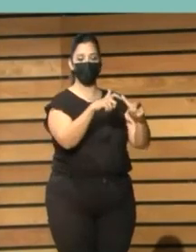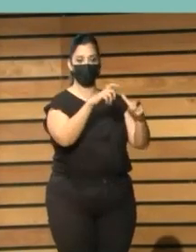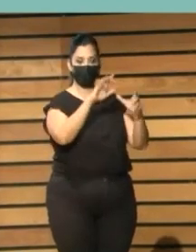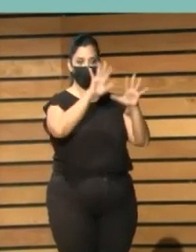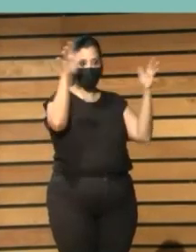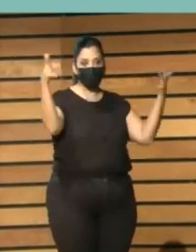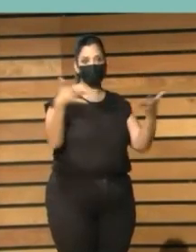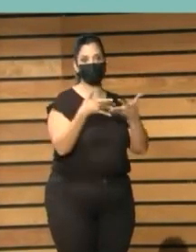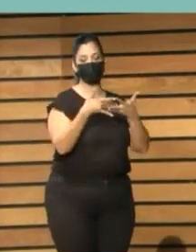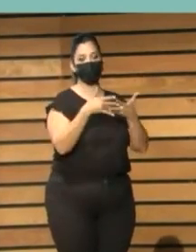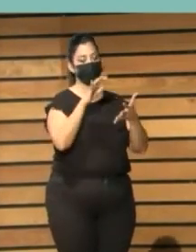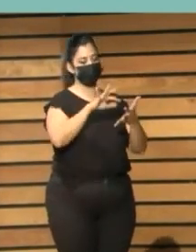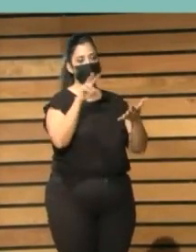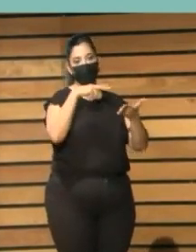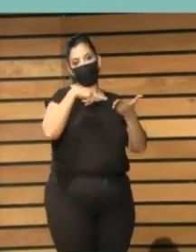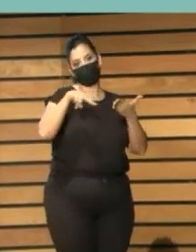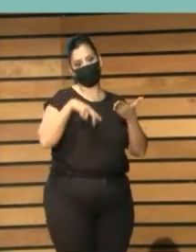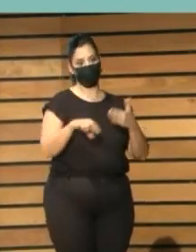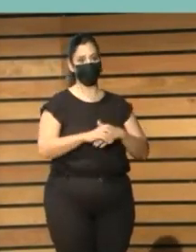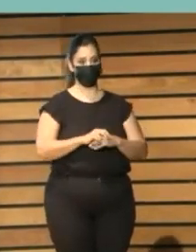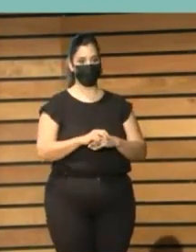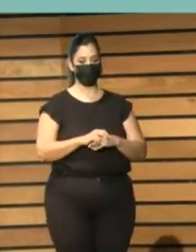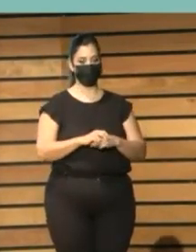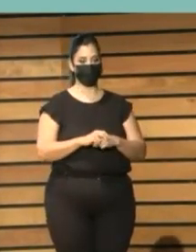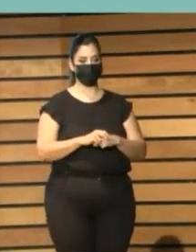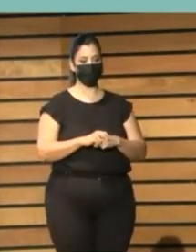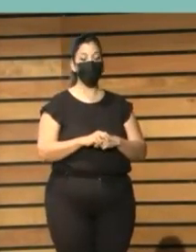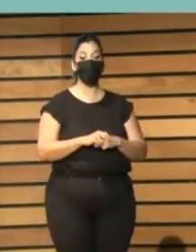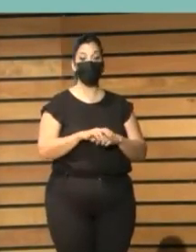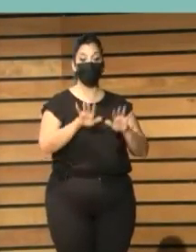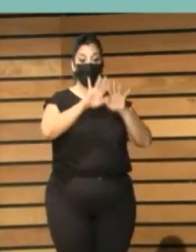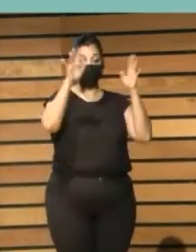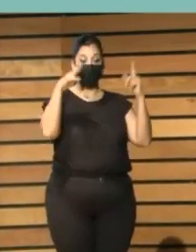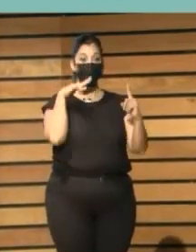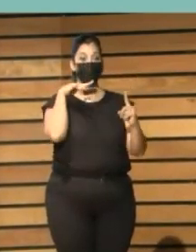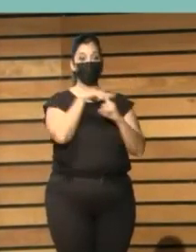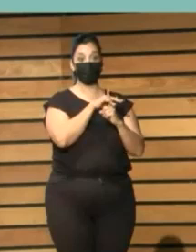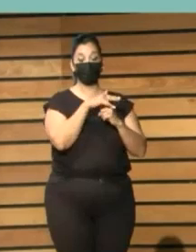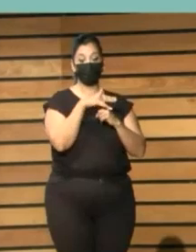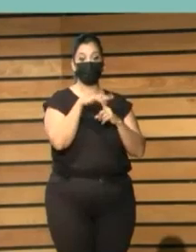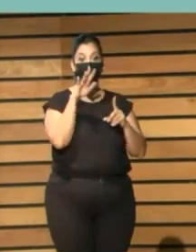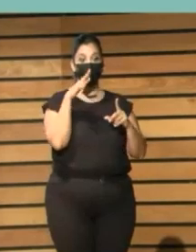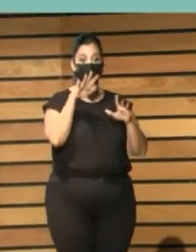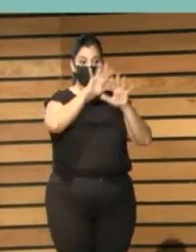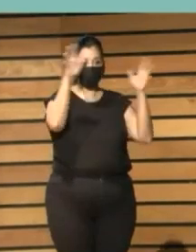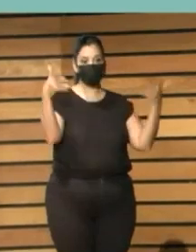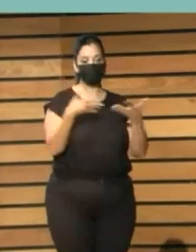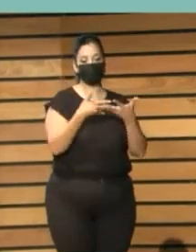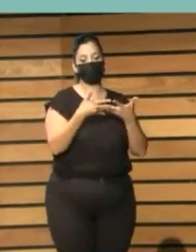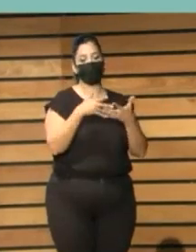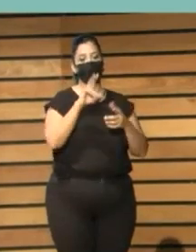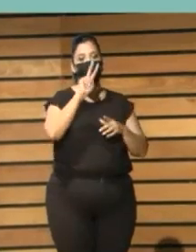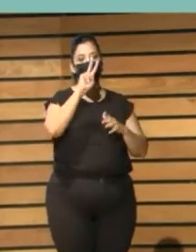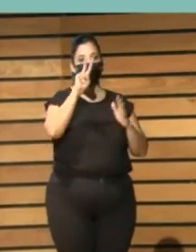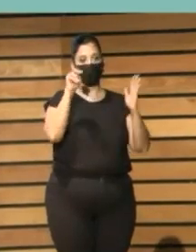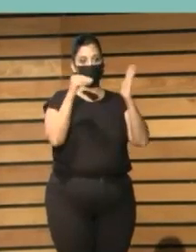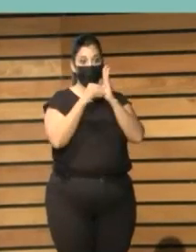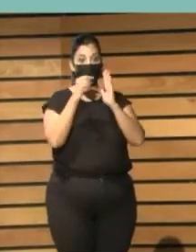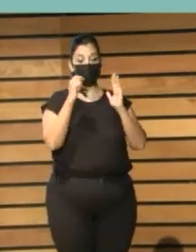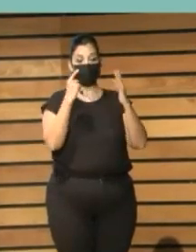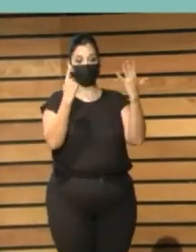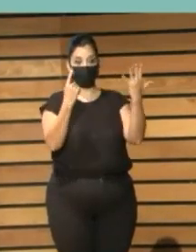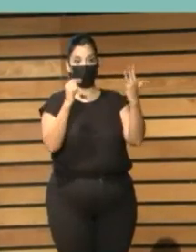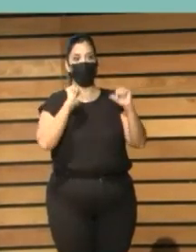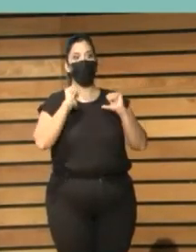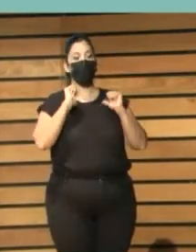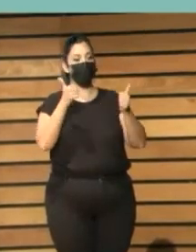de lectores. En el 2005 se crea el foro virtual Keyet Jayses, en el 2006 se inician los